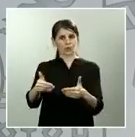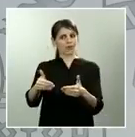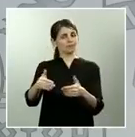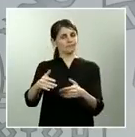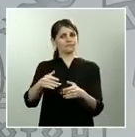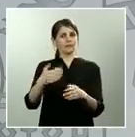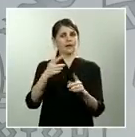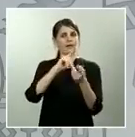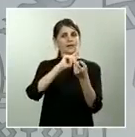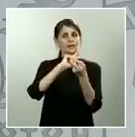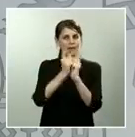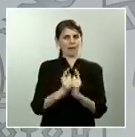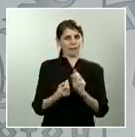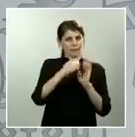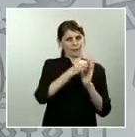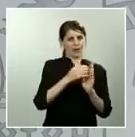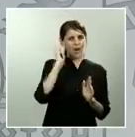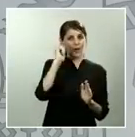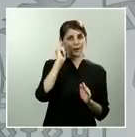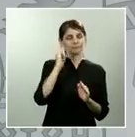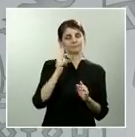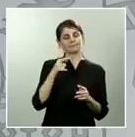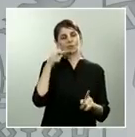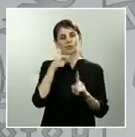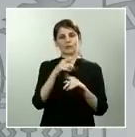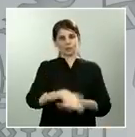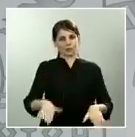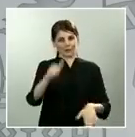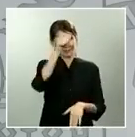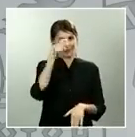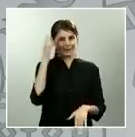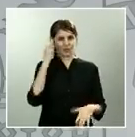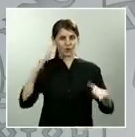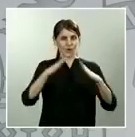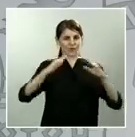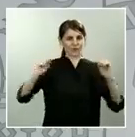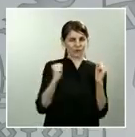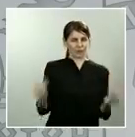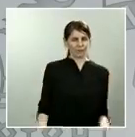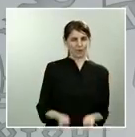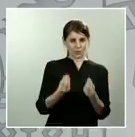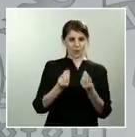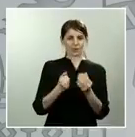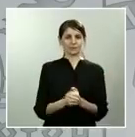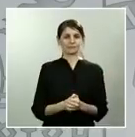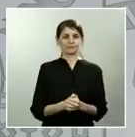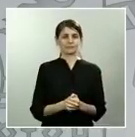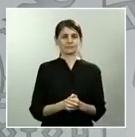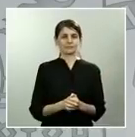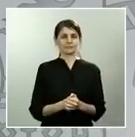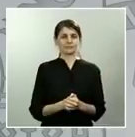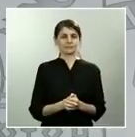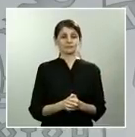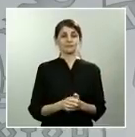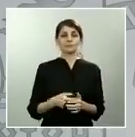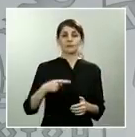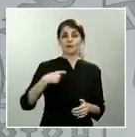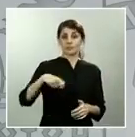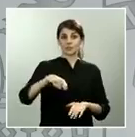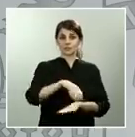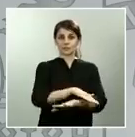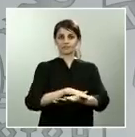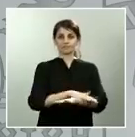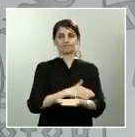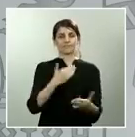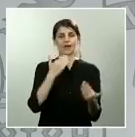nuestros niños y nuestras niñas. En este sentido, también el presidente del Gobierno ha agradecido la labor de todas las